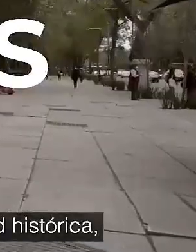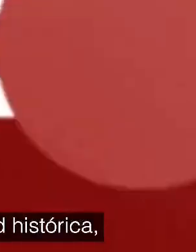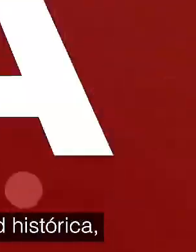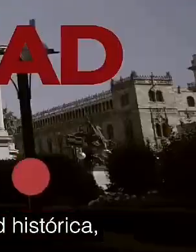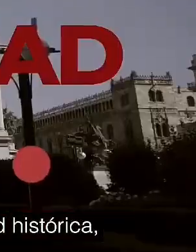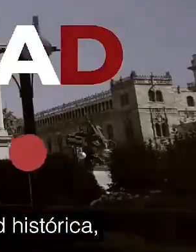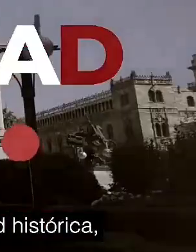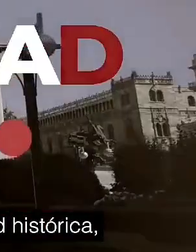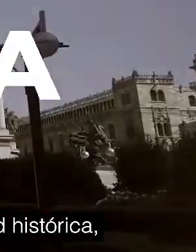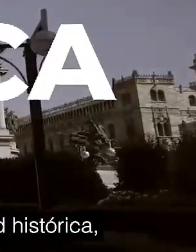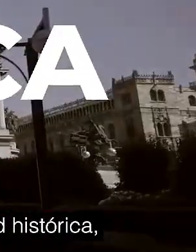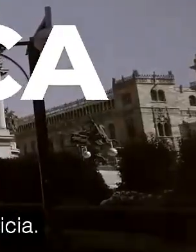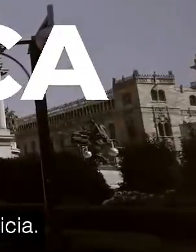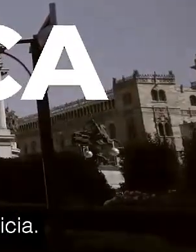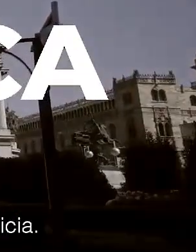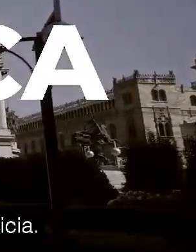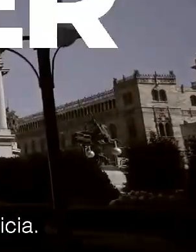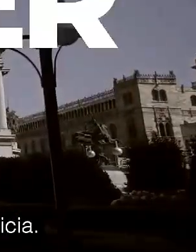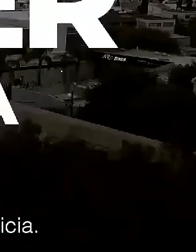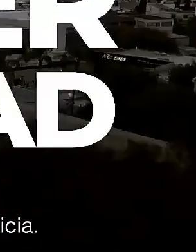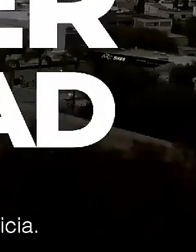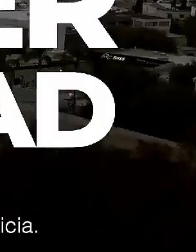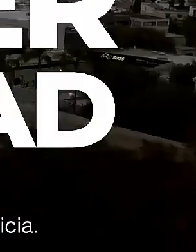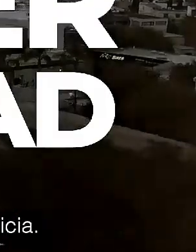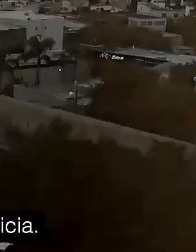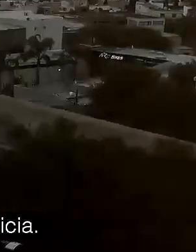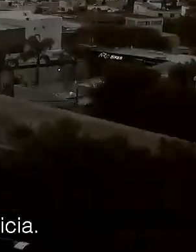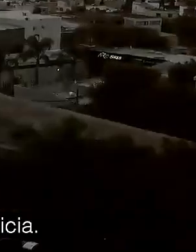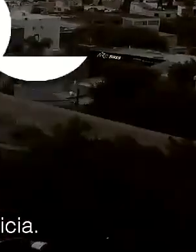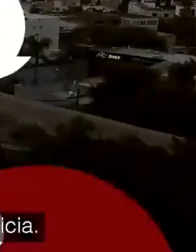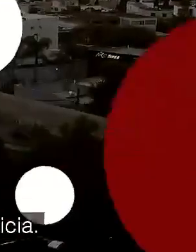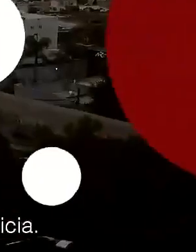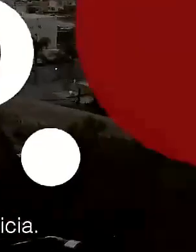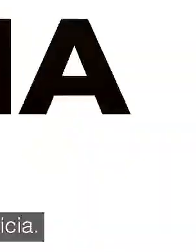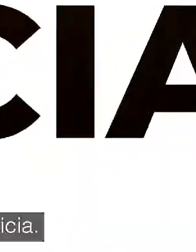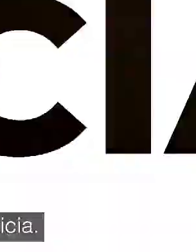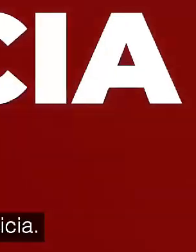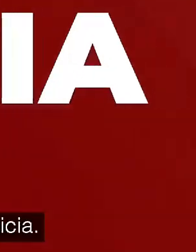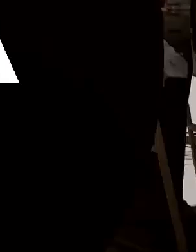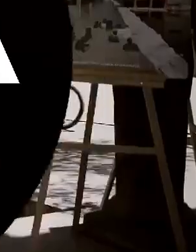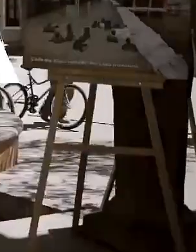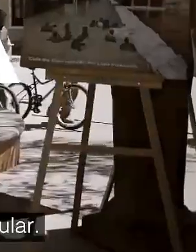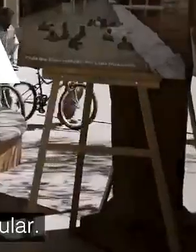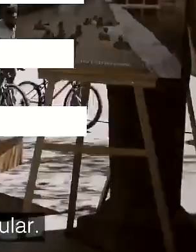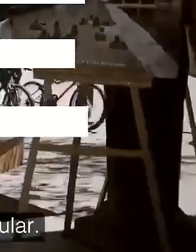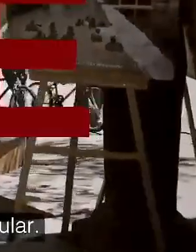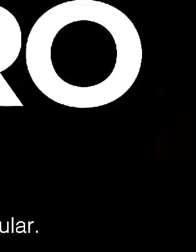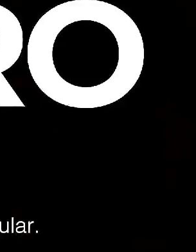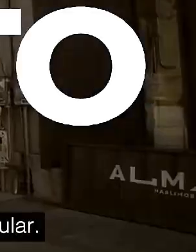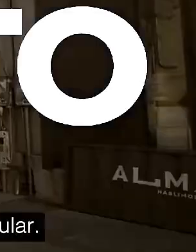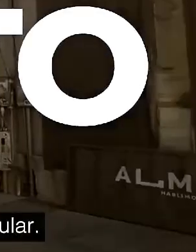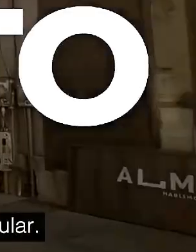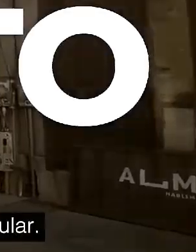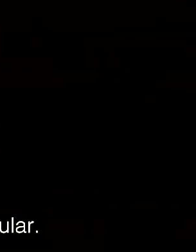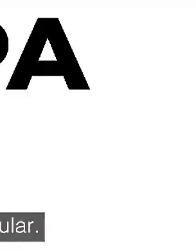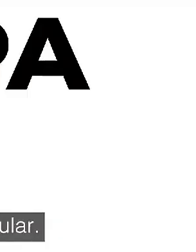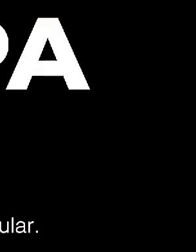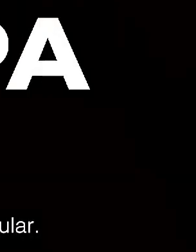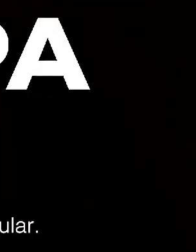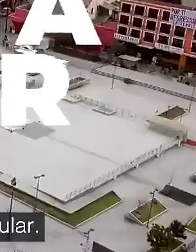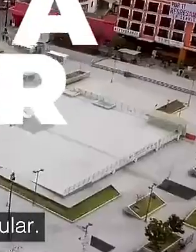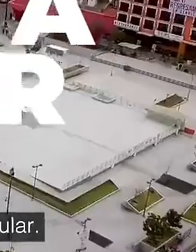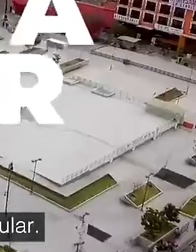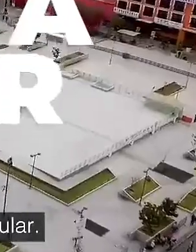tenemos una oportunidad histórica para detener la impunidad y dar paso a la justicia. Este primero de agosto